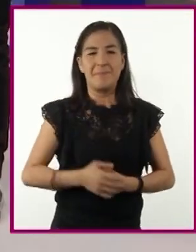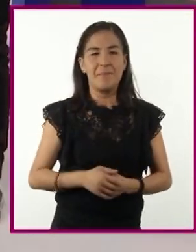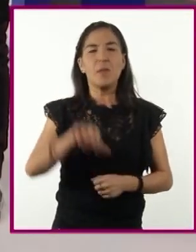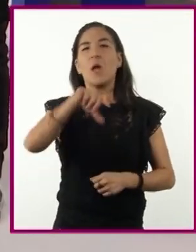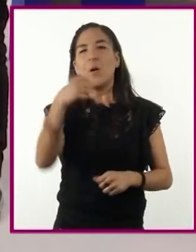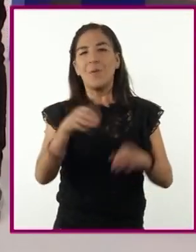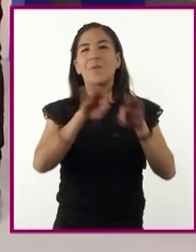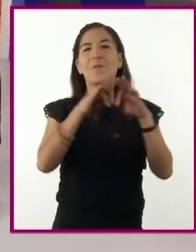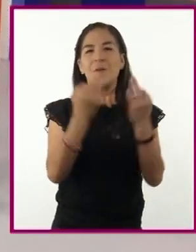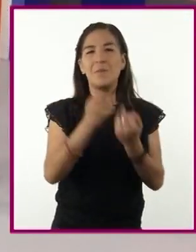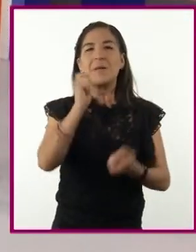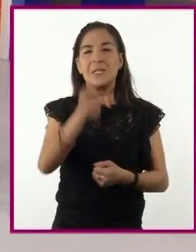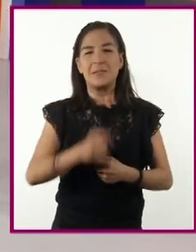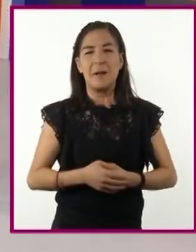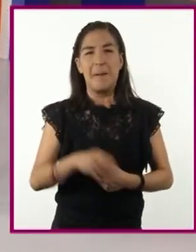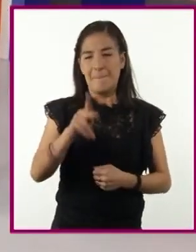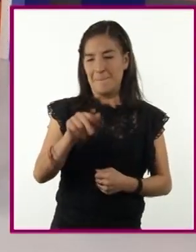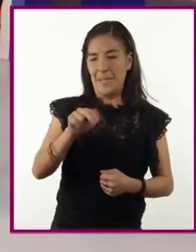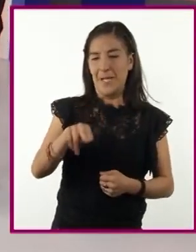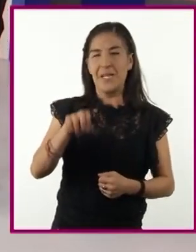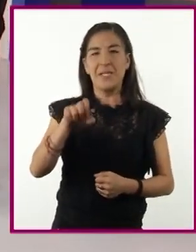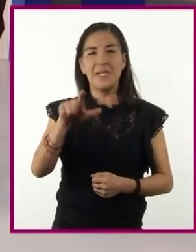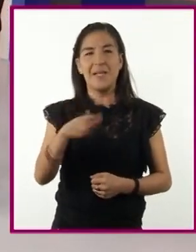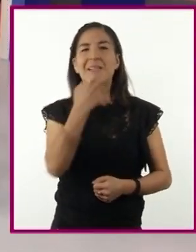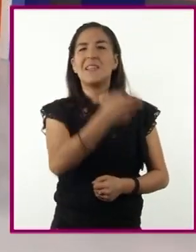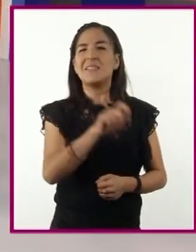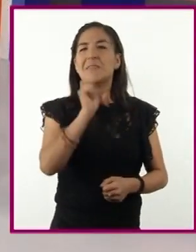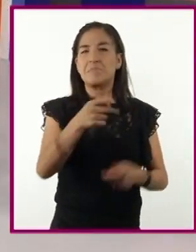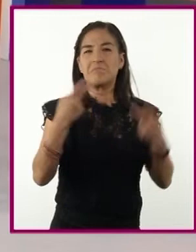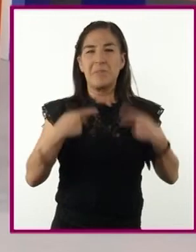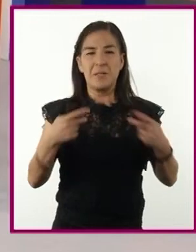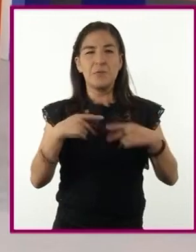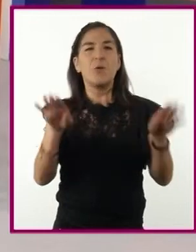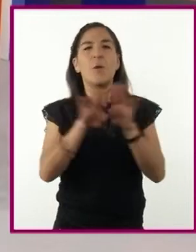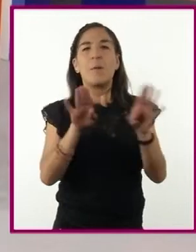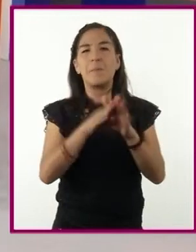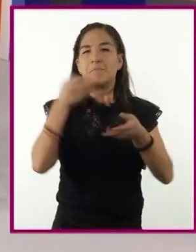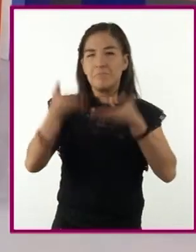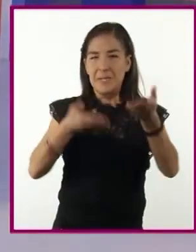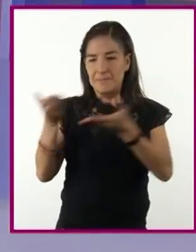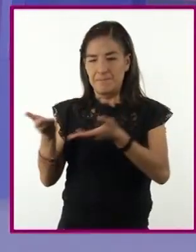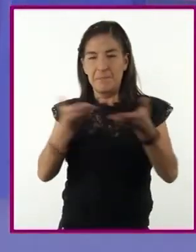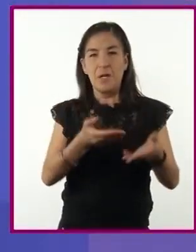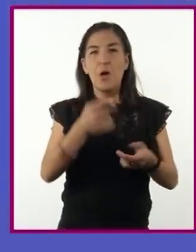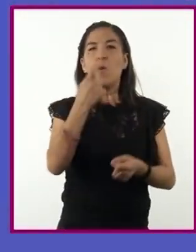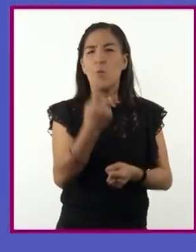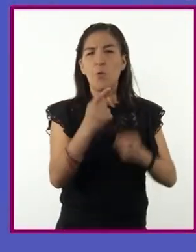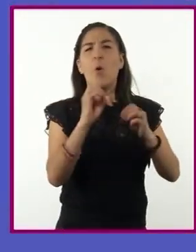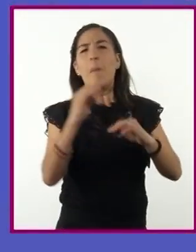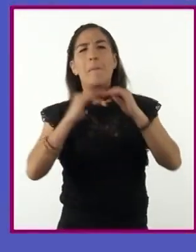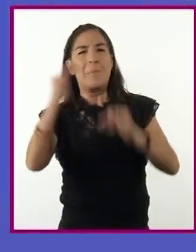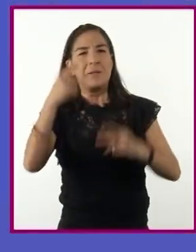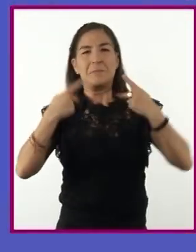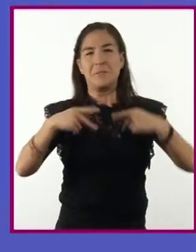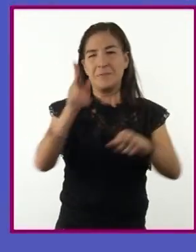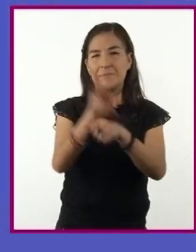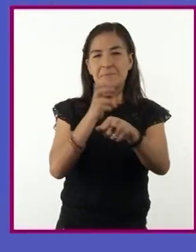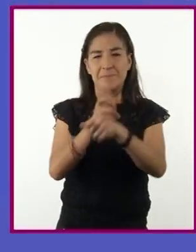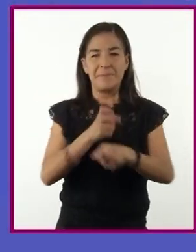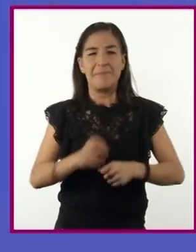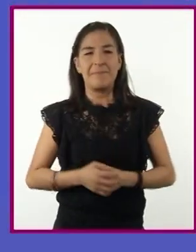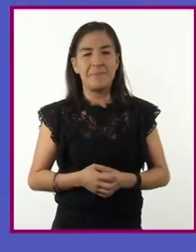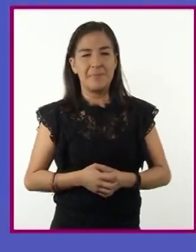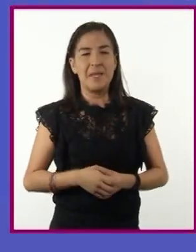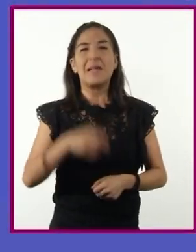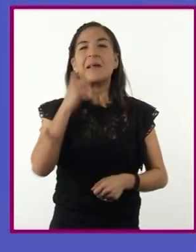formato es el panel y consiste en la presencia de un presentador y más de un invitado. Sus ventajas son que la